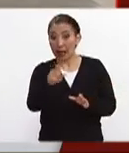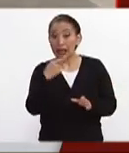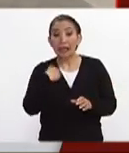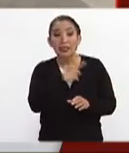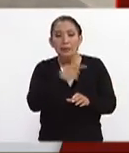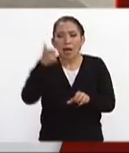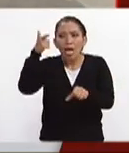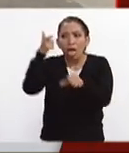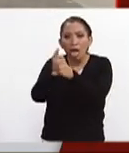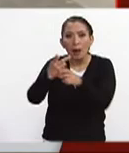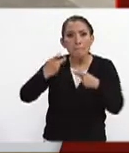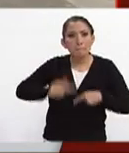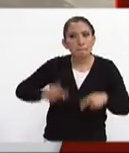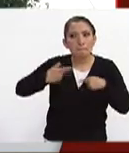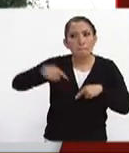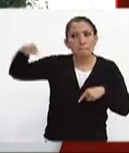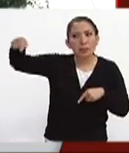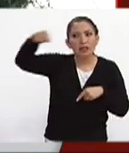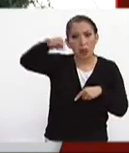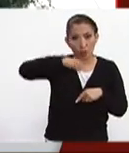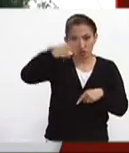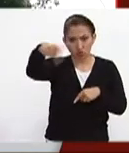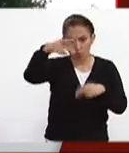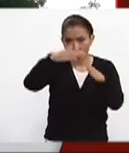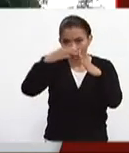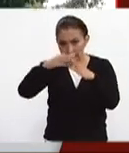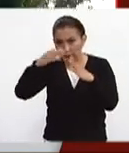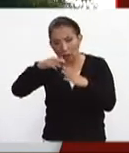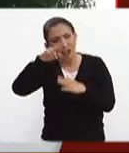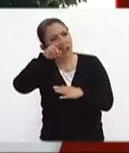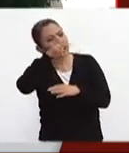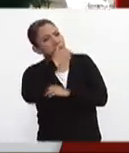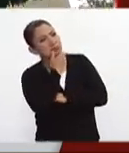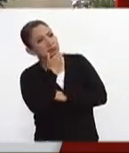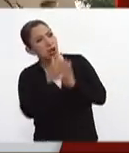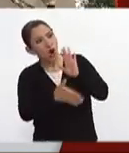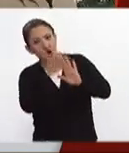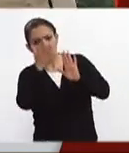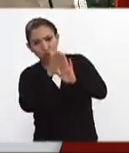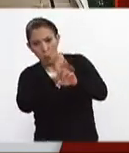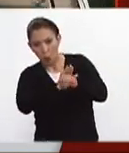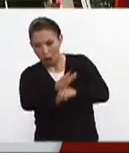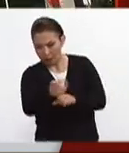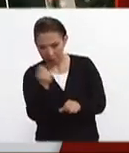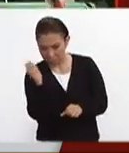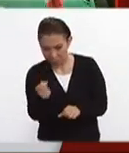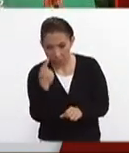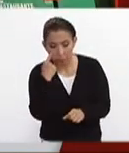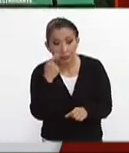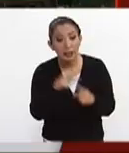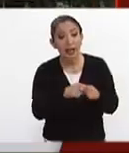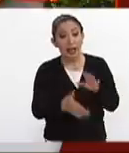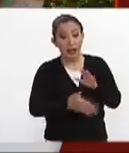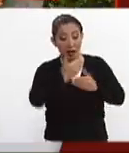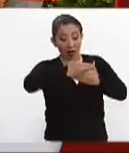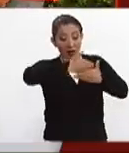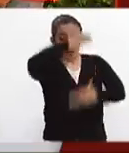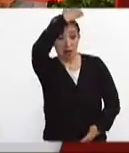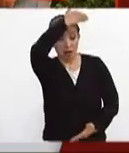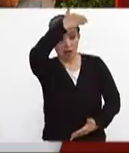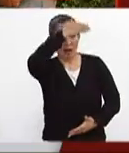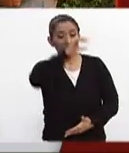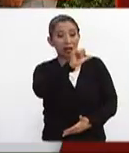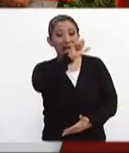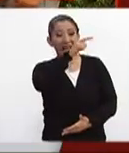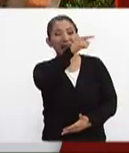identificar la gente puede identificar en sus casas qué tipo de construcción tiene es decir si son muros de carga